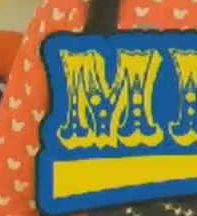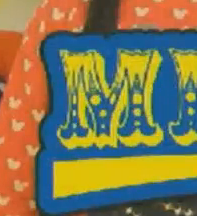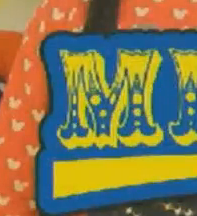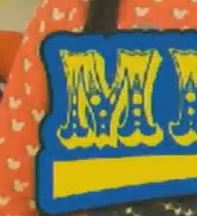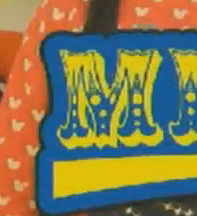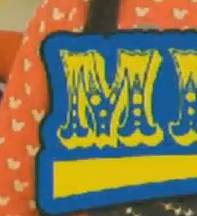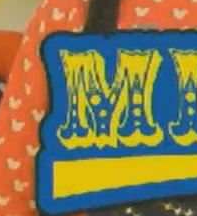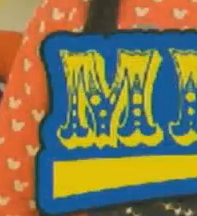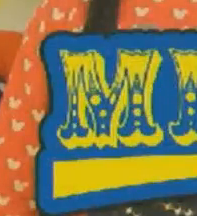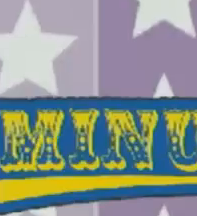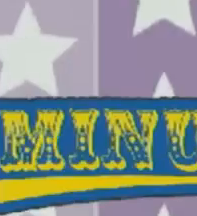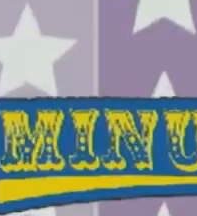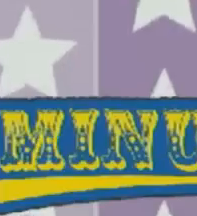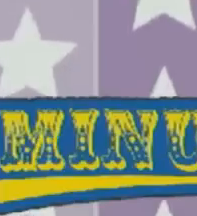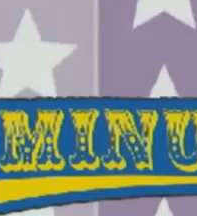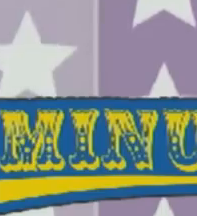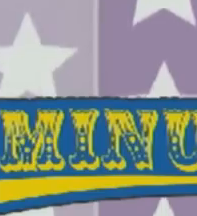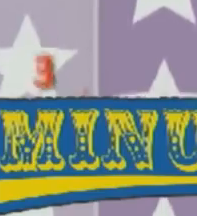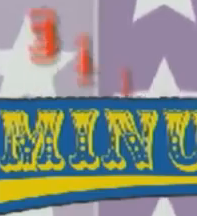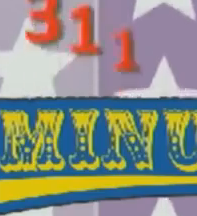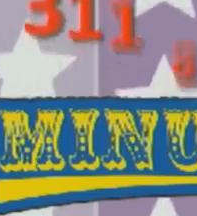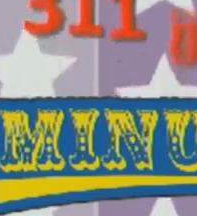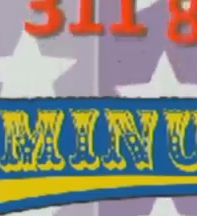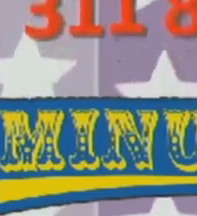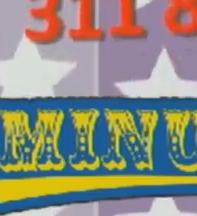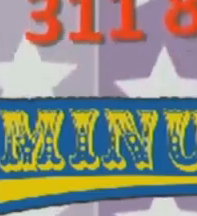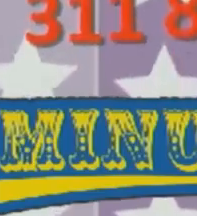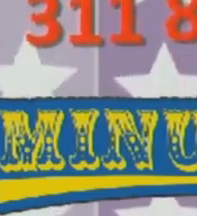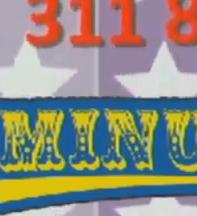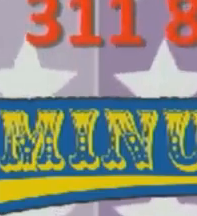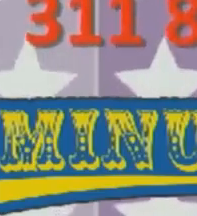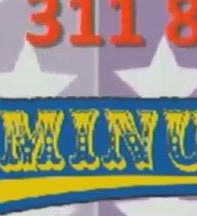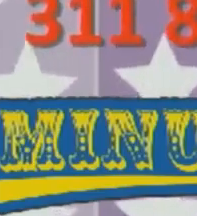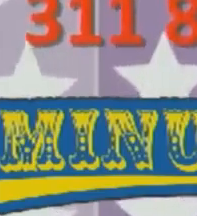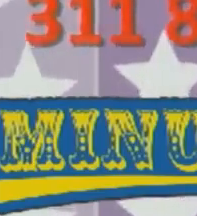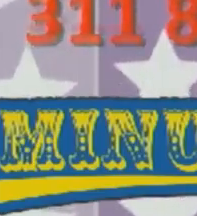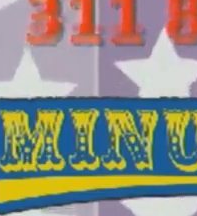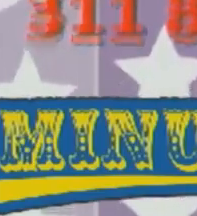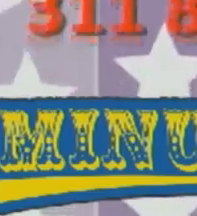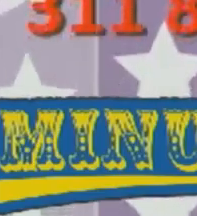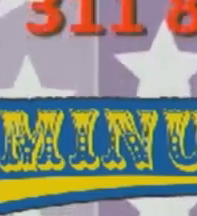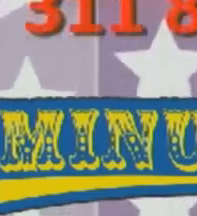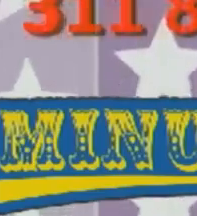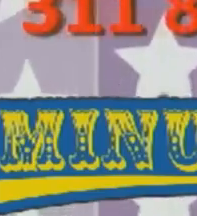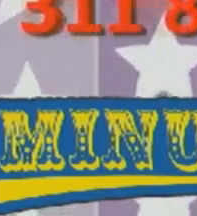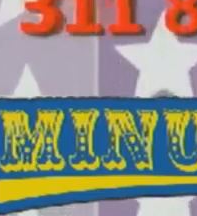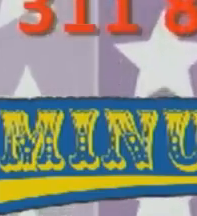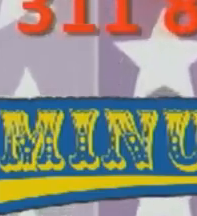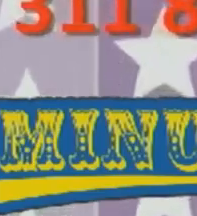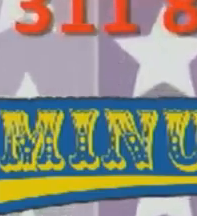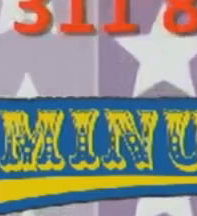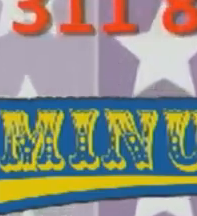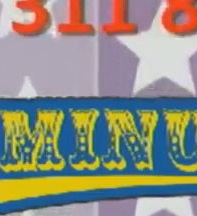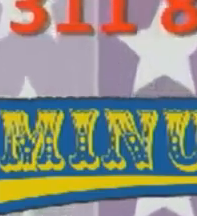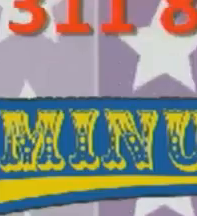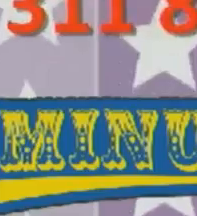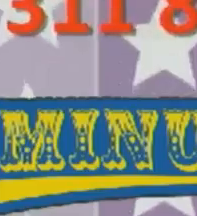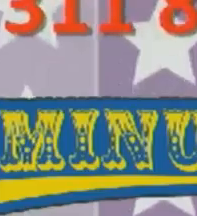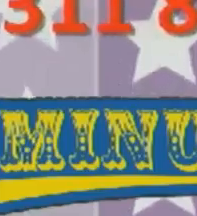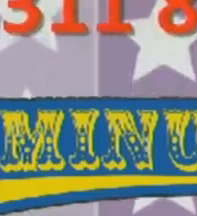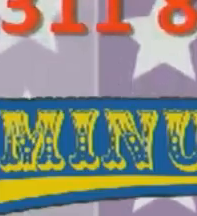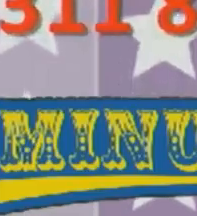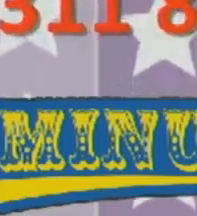hasta un circo. Si no quieres salir de tu casa, con tan solo una llamada, solicita el Chaus de Minutico